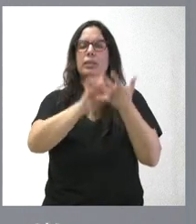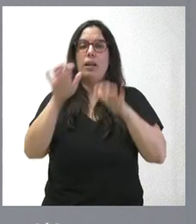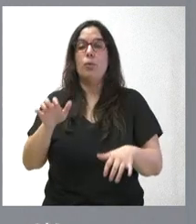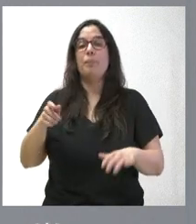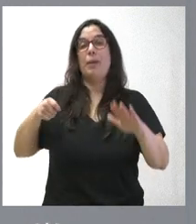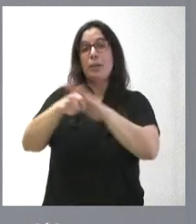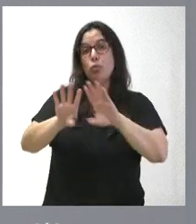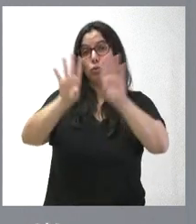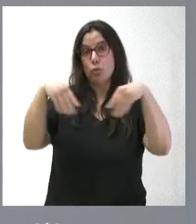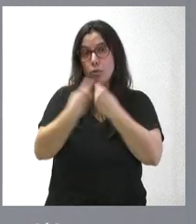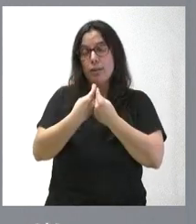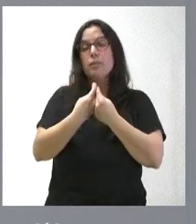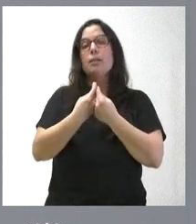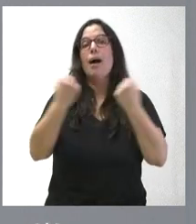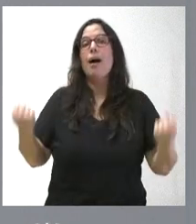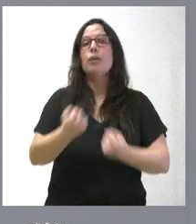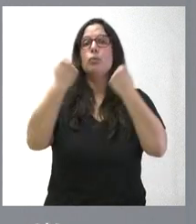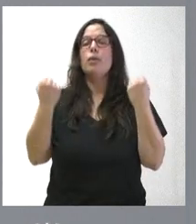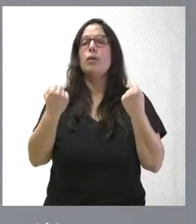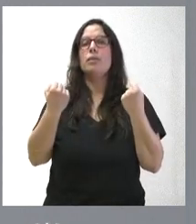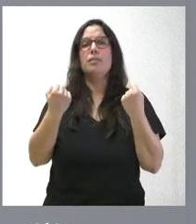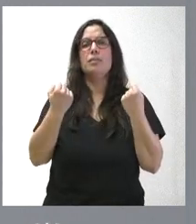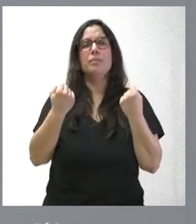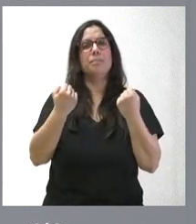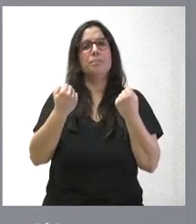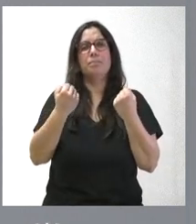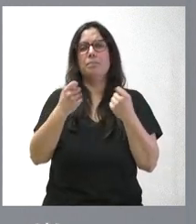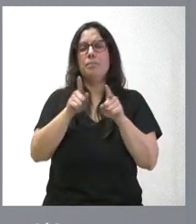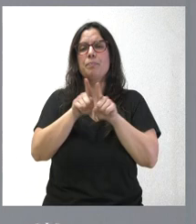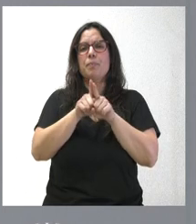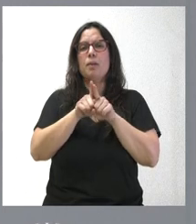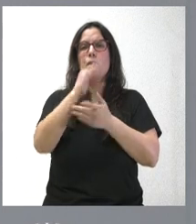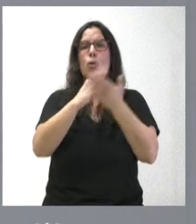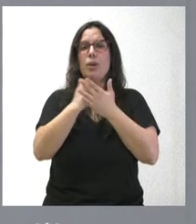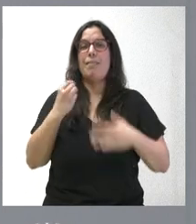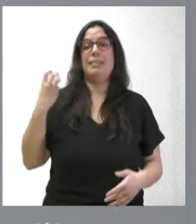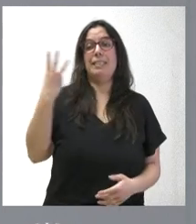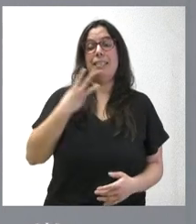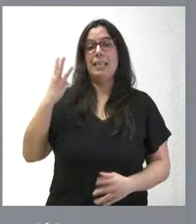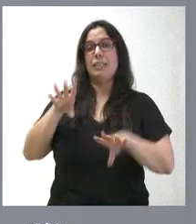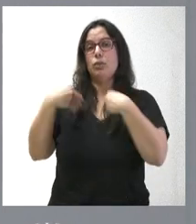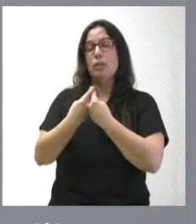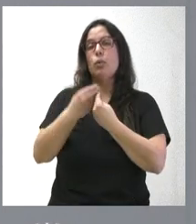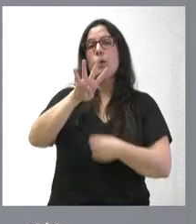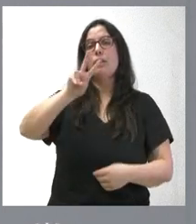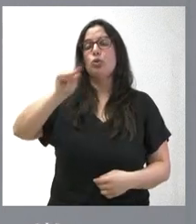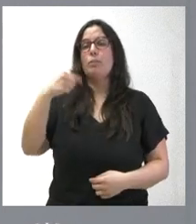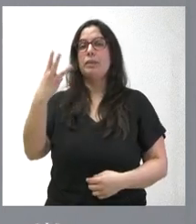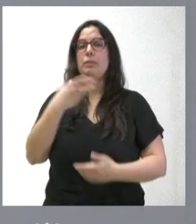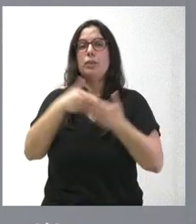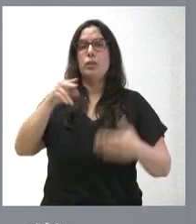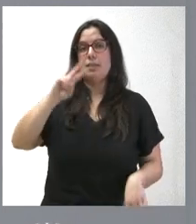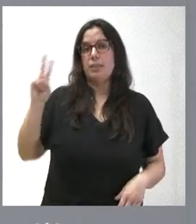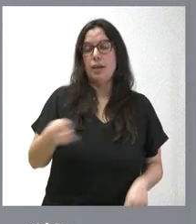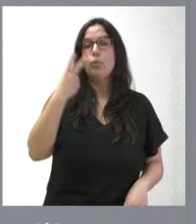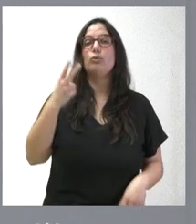total de las actuaciones a desarrollar entre las tres comunidades autónomas asciende a 42,3 millones de euros, de las